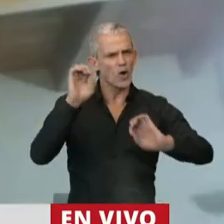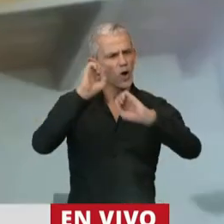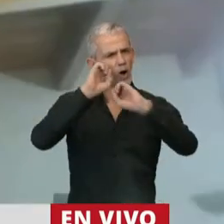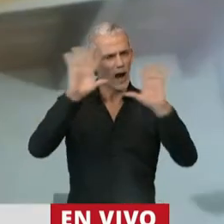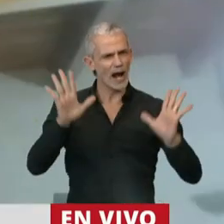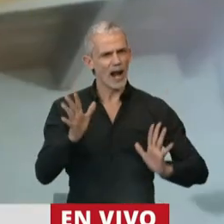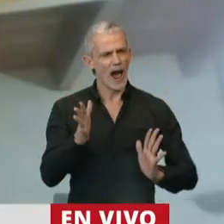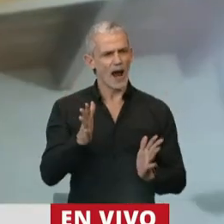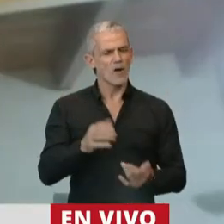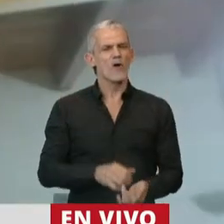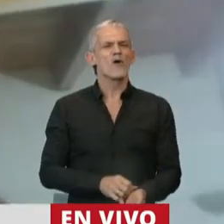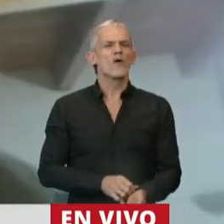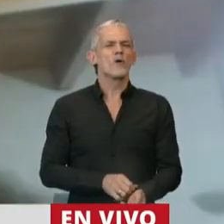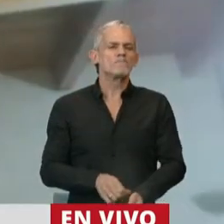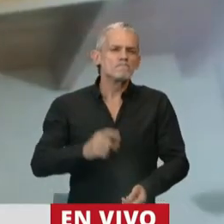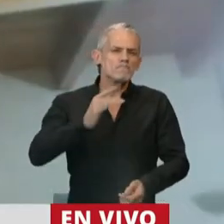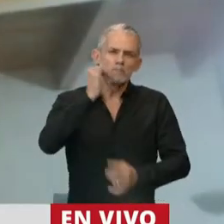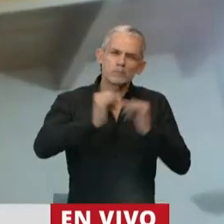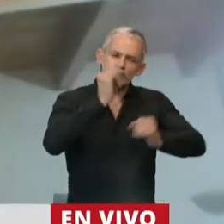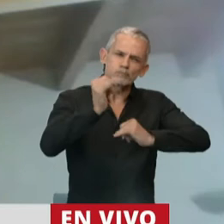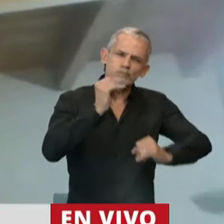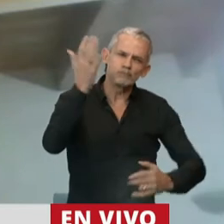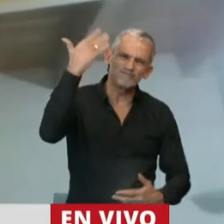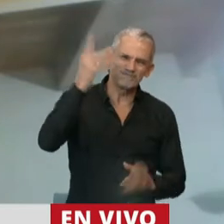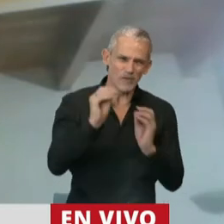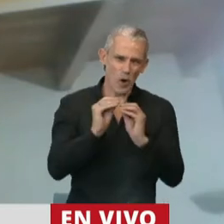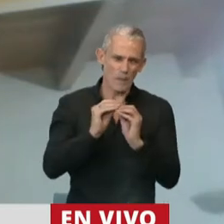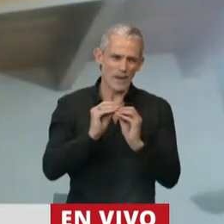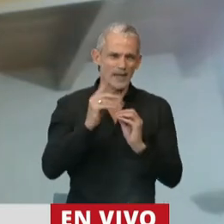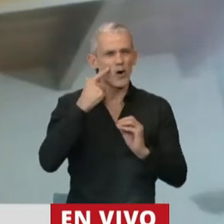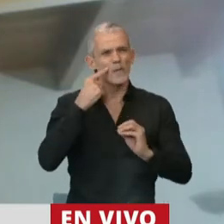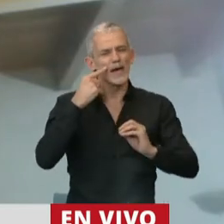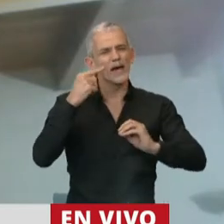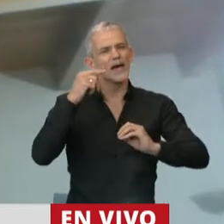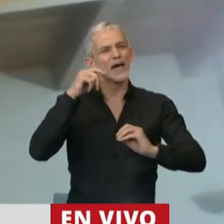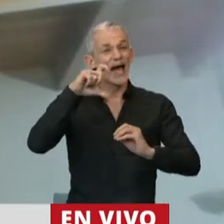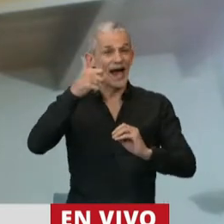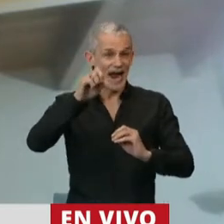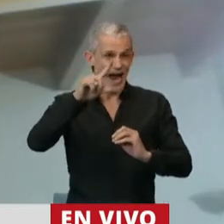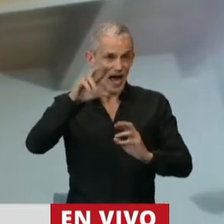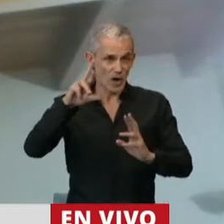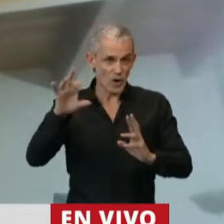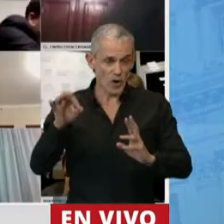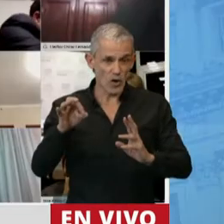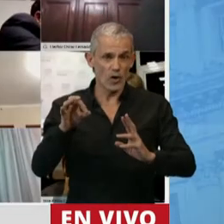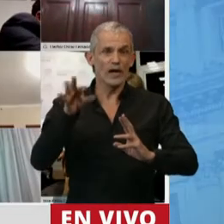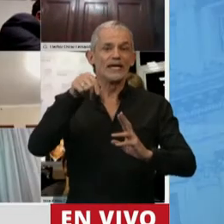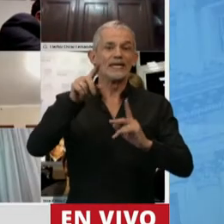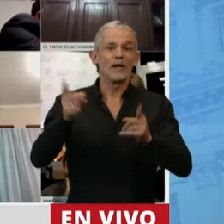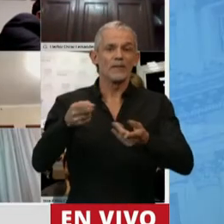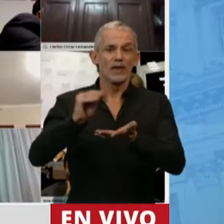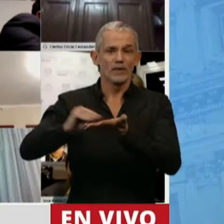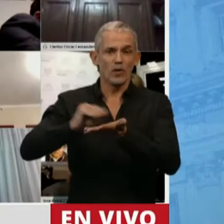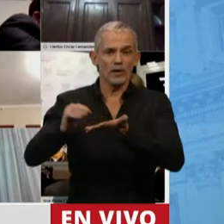tanto en la alocución de mi compañero Pablo Carro, diputado Pablo Carro, como la diputada Banfi,